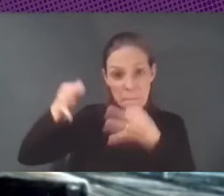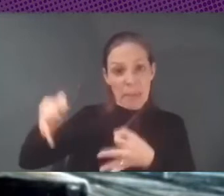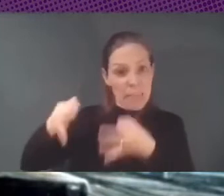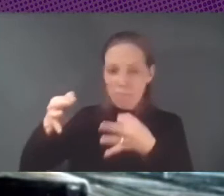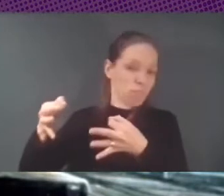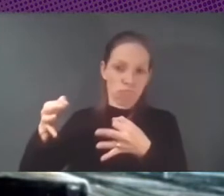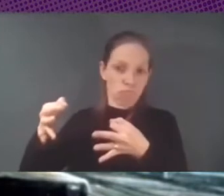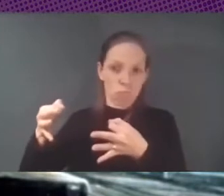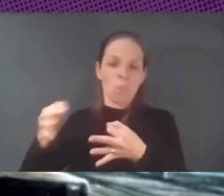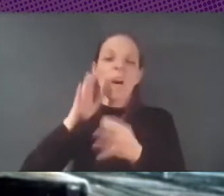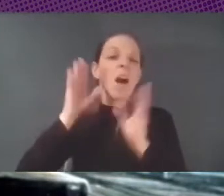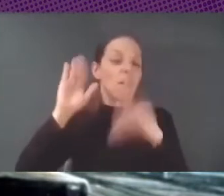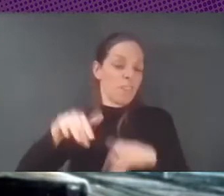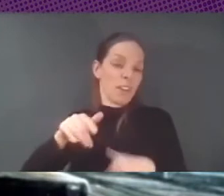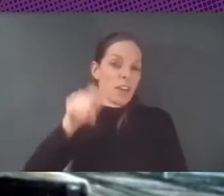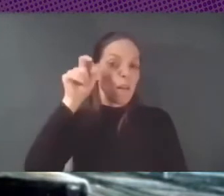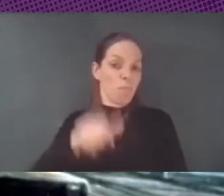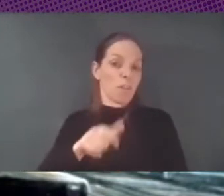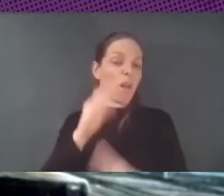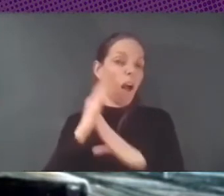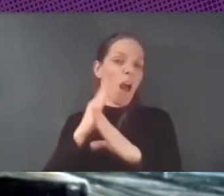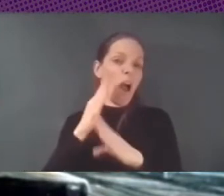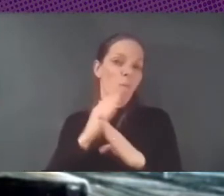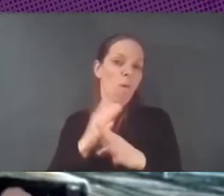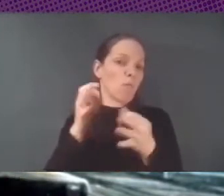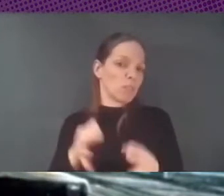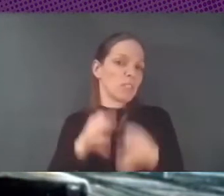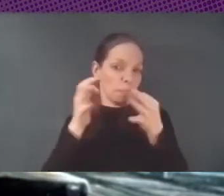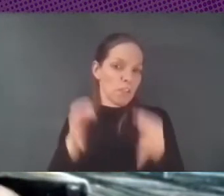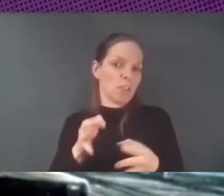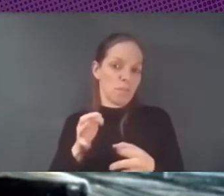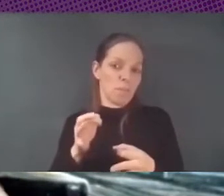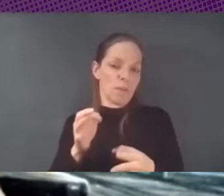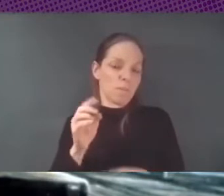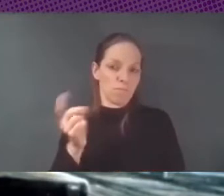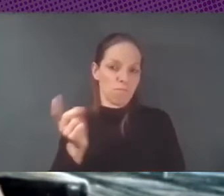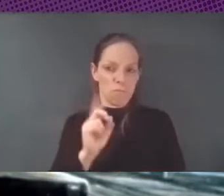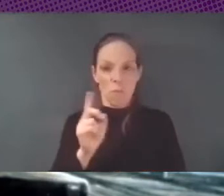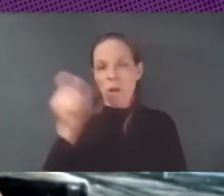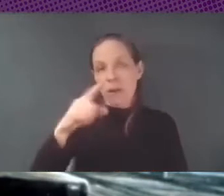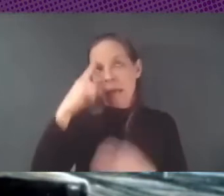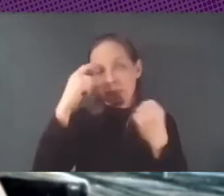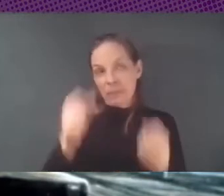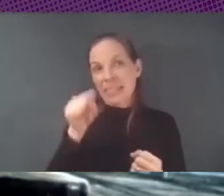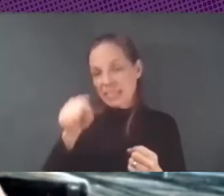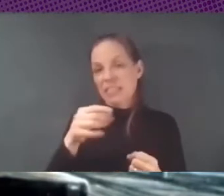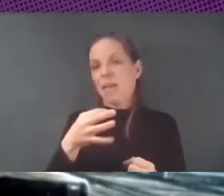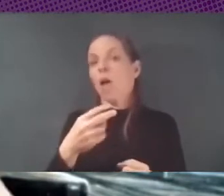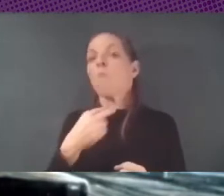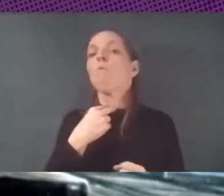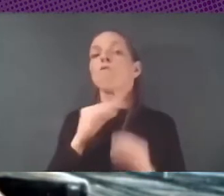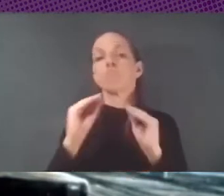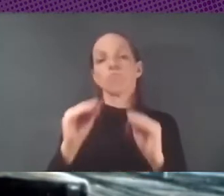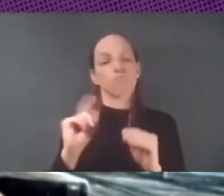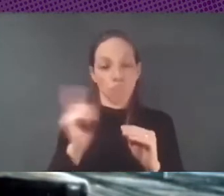hablar los mismos cuatro o cinco eméritos expertos y eso es un gran problema